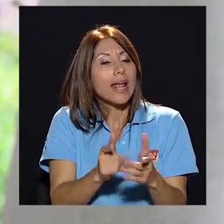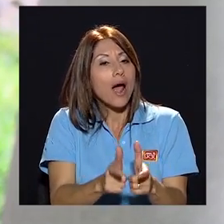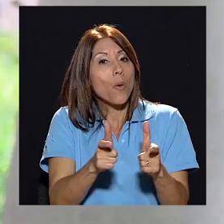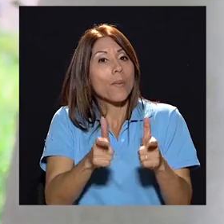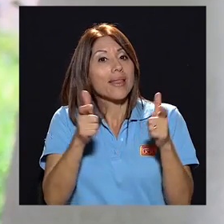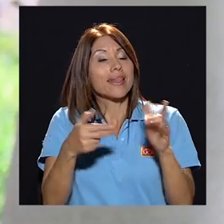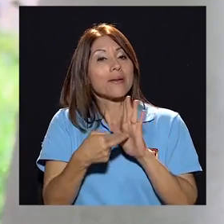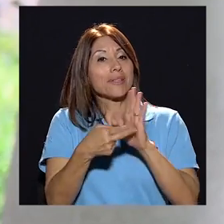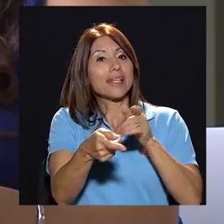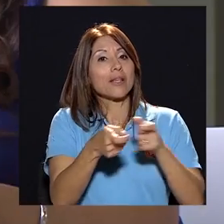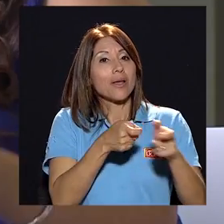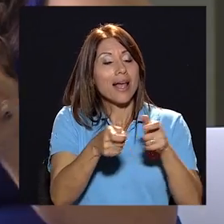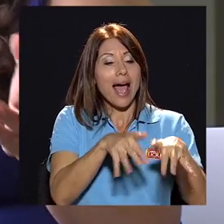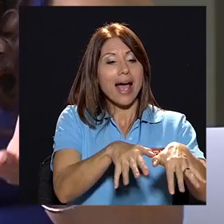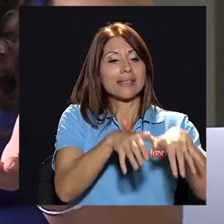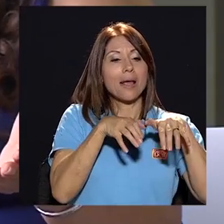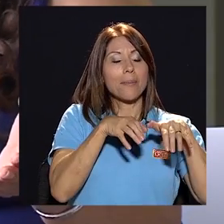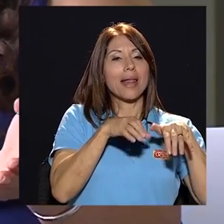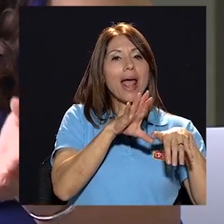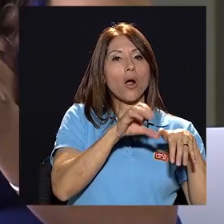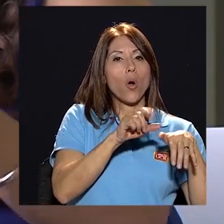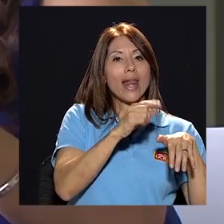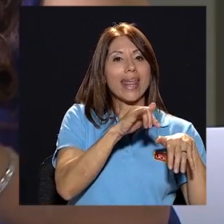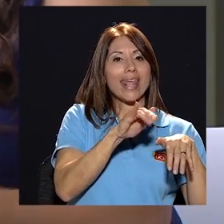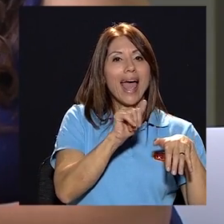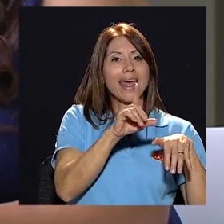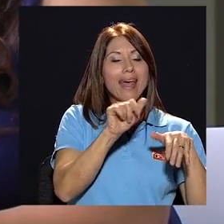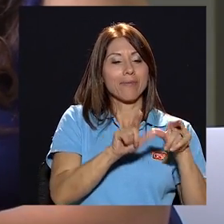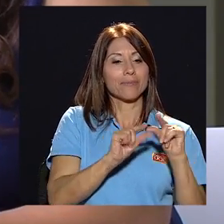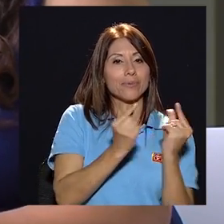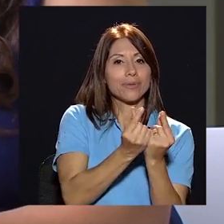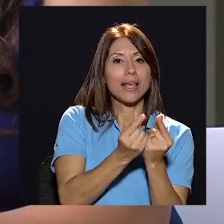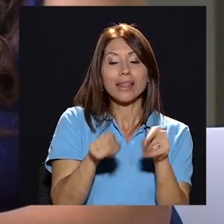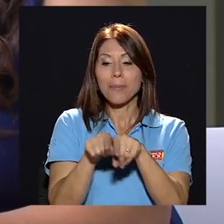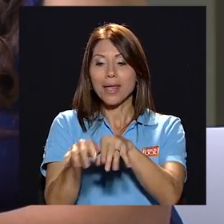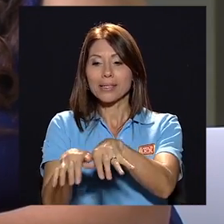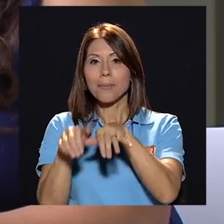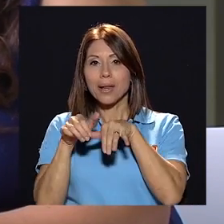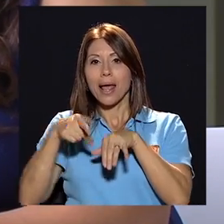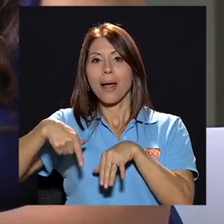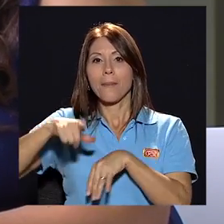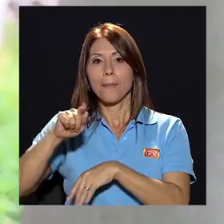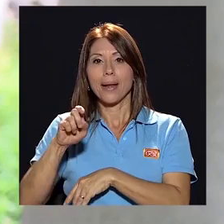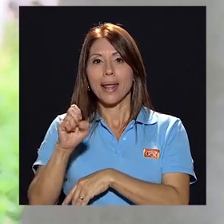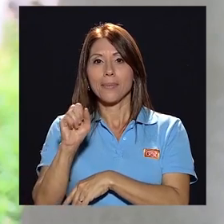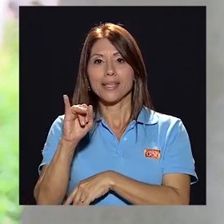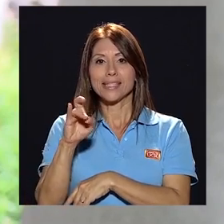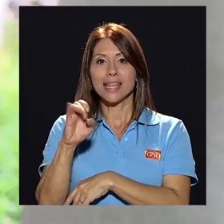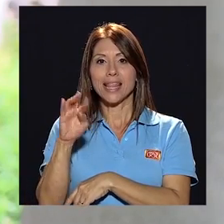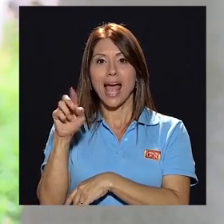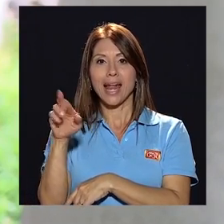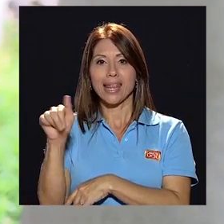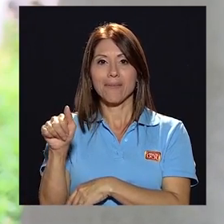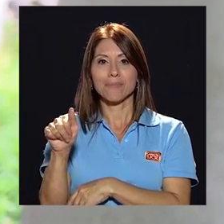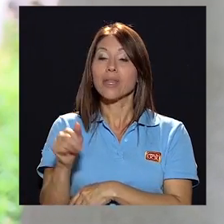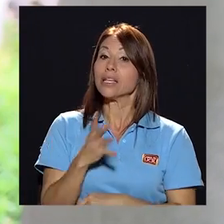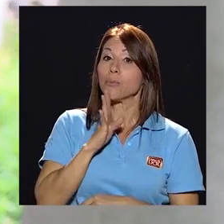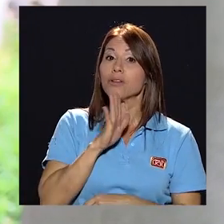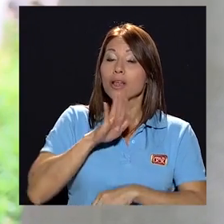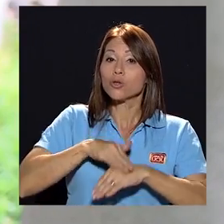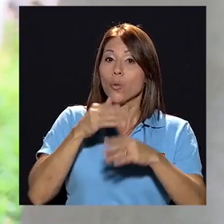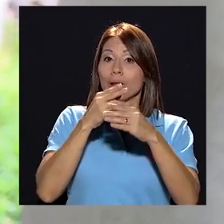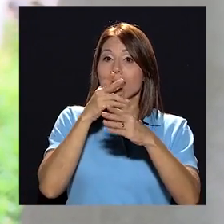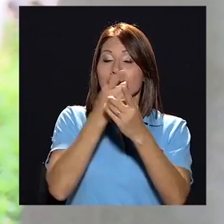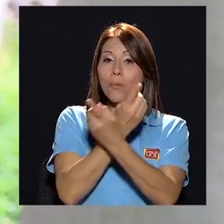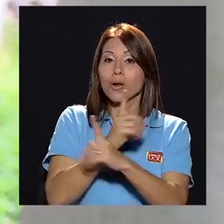aumente la representación administrativa tanto en la asamblea colegiada como en la plebiscitaria? estamos hablando de democracia universitaria no existe realmente no existe la